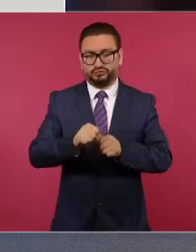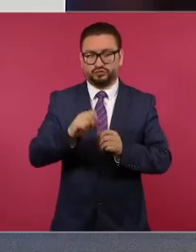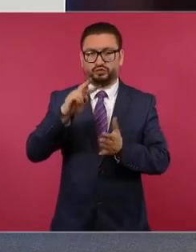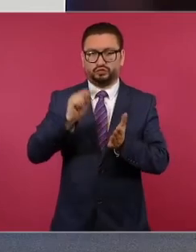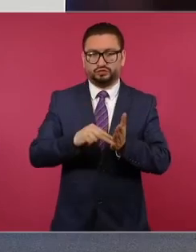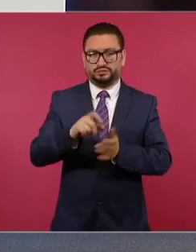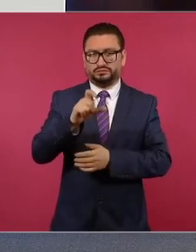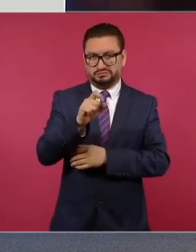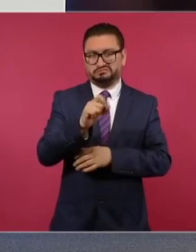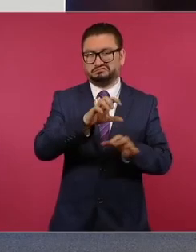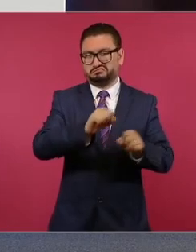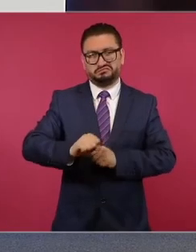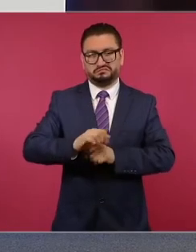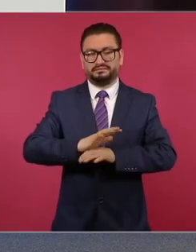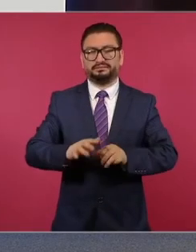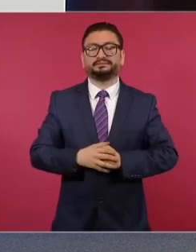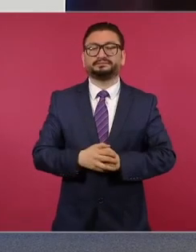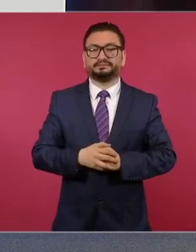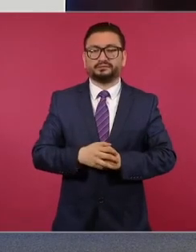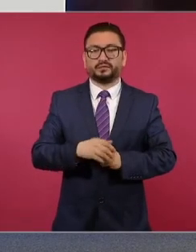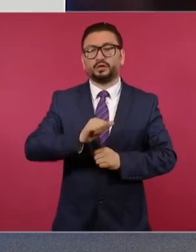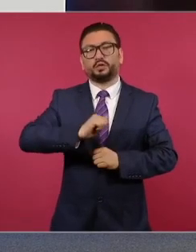2020. Adelante.